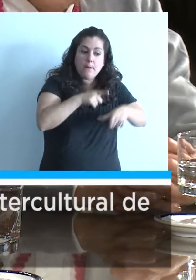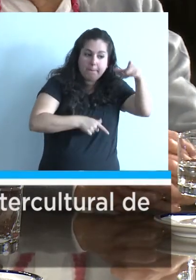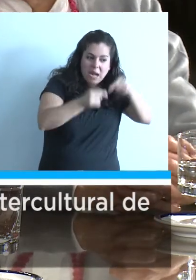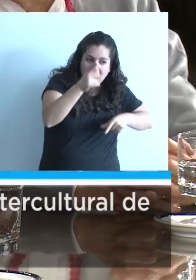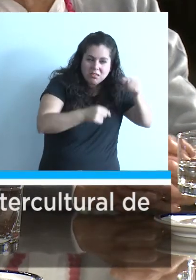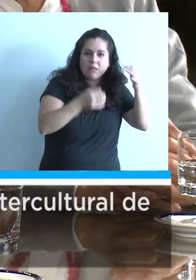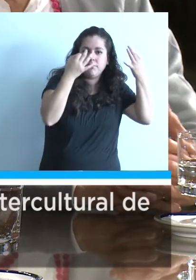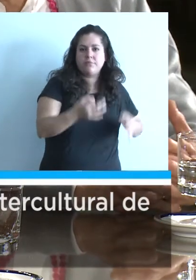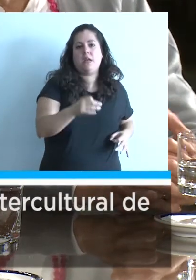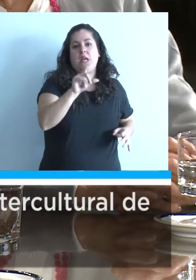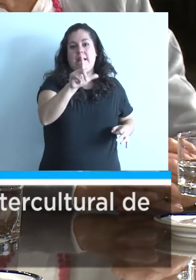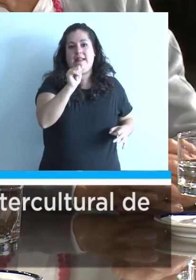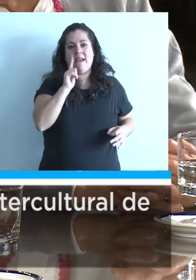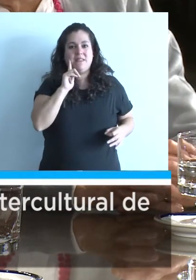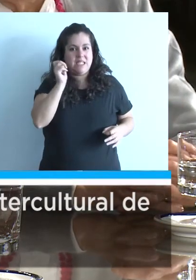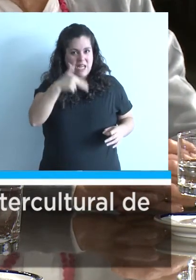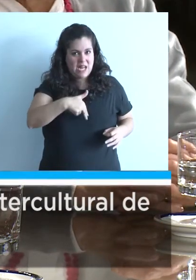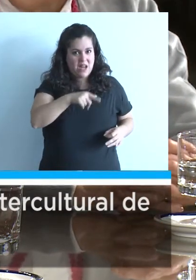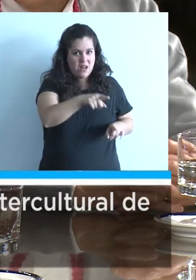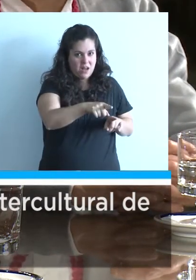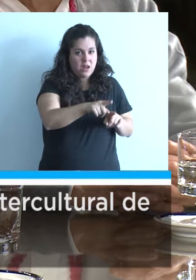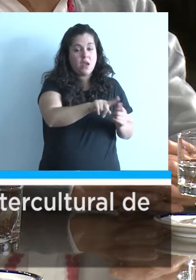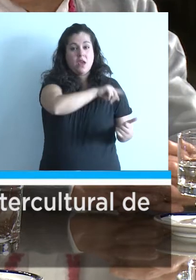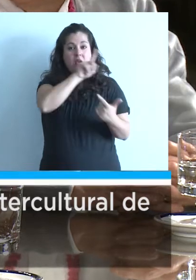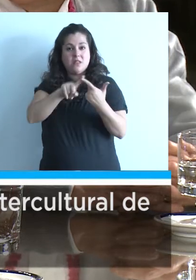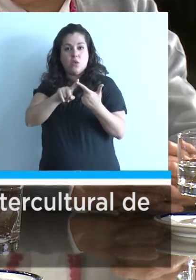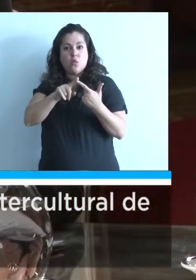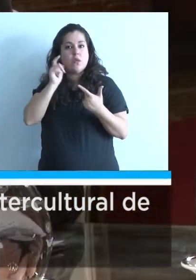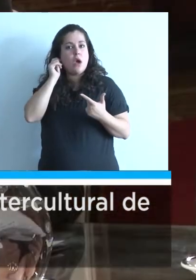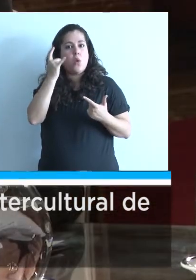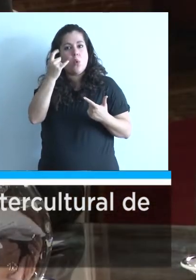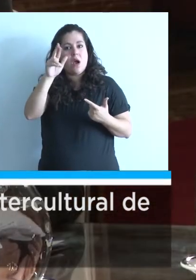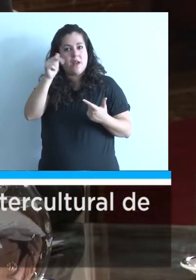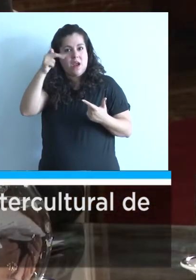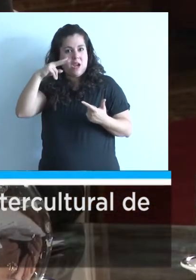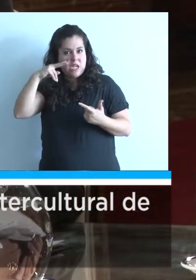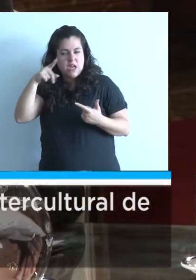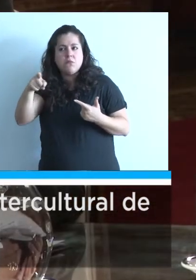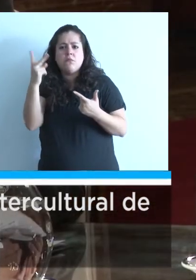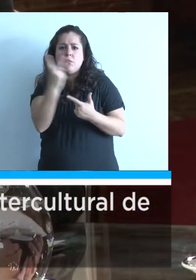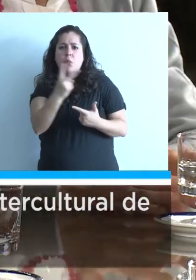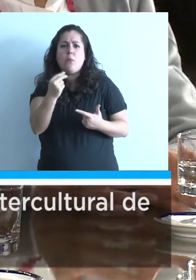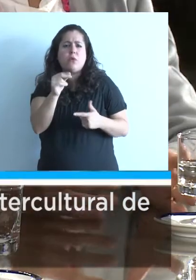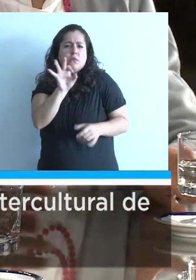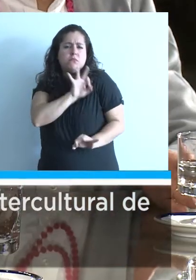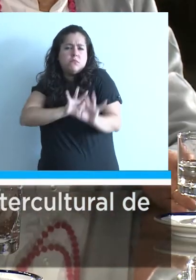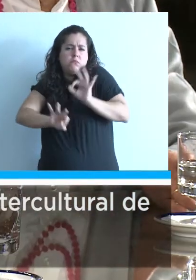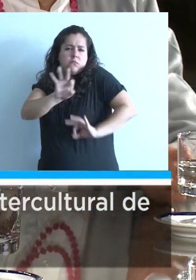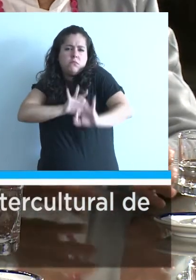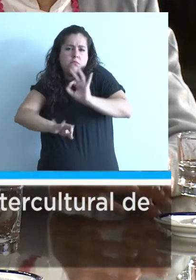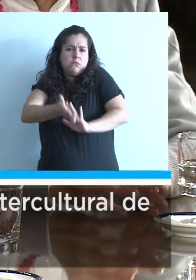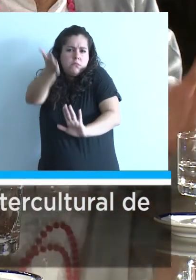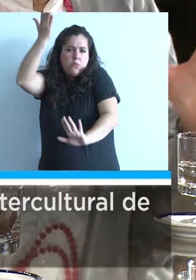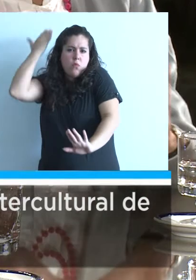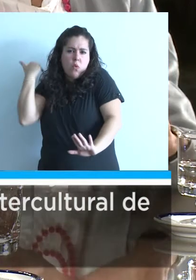las plantas es el latín a nivel mundial. La segunda es el guaraní. Porque, claro, tienen una trayectoria de siglos